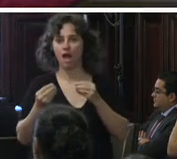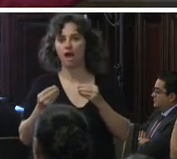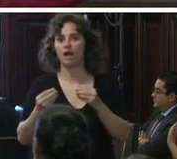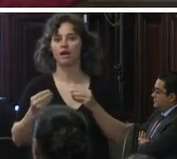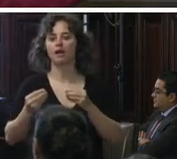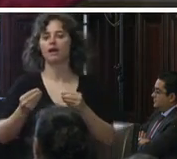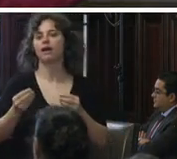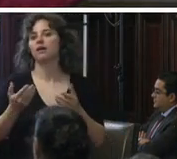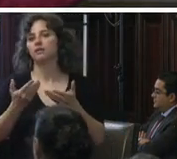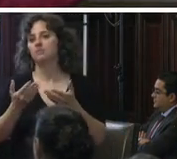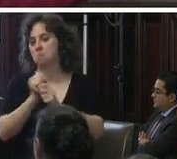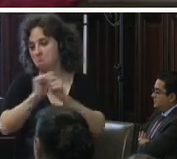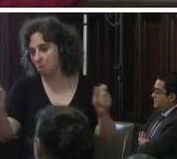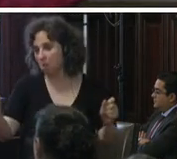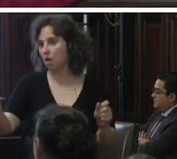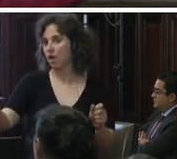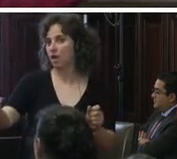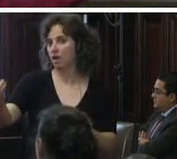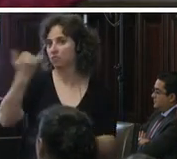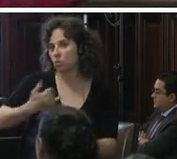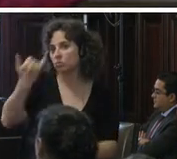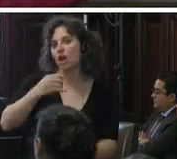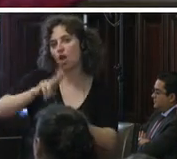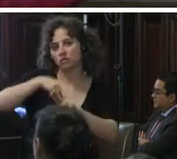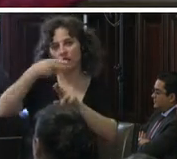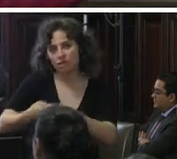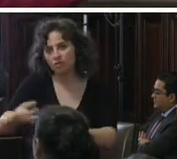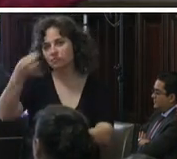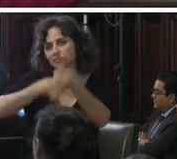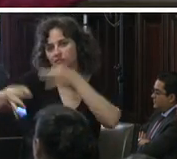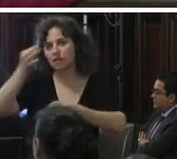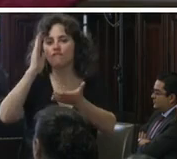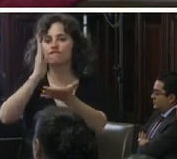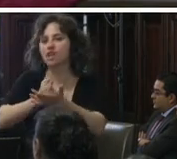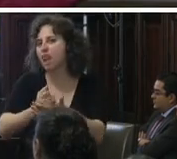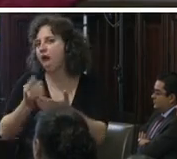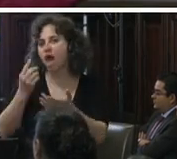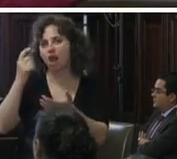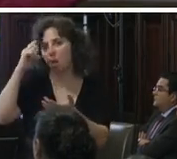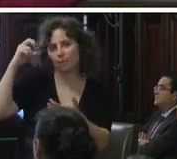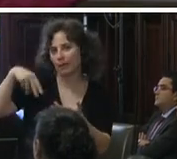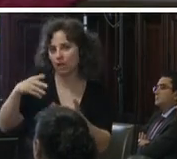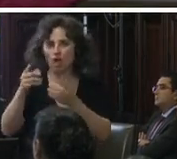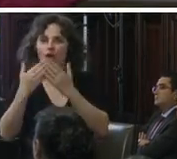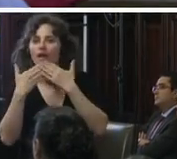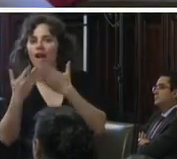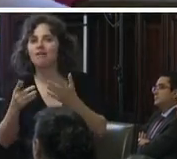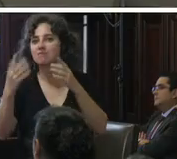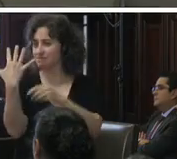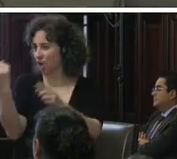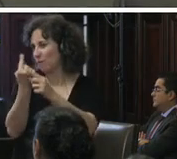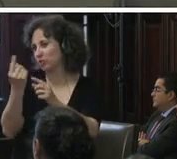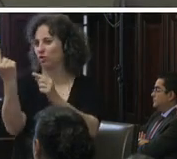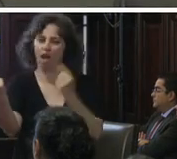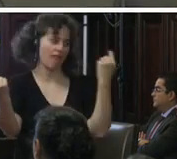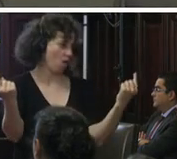do their final statements I I'm unfortunately I can only give five minutes to each side Thank you